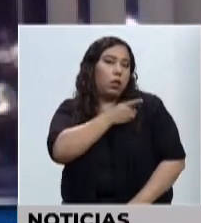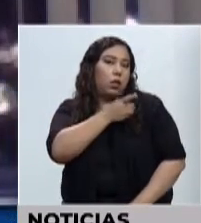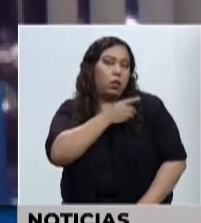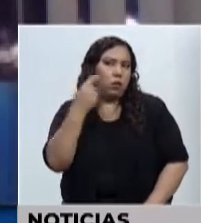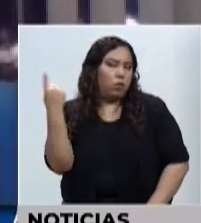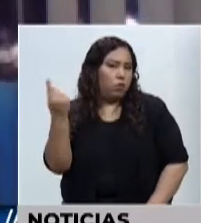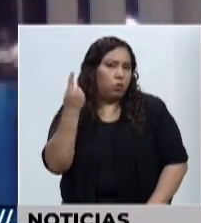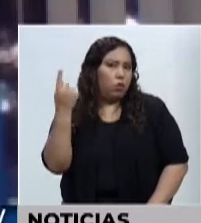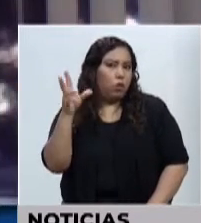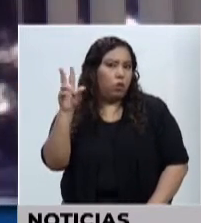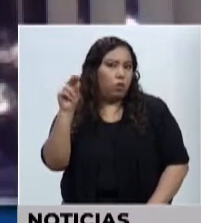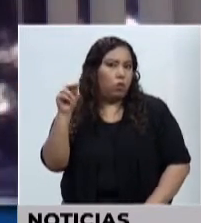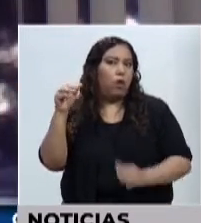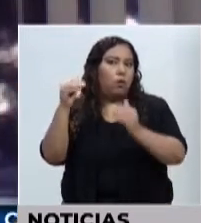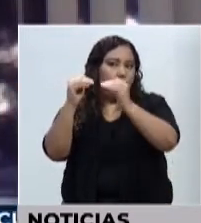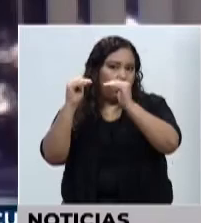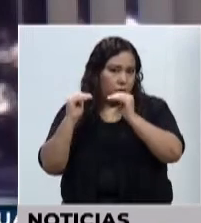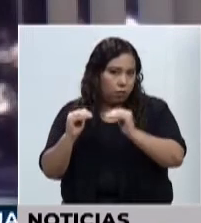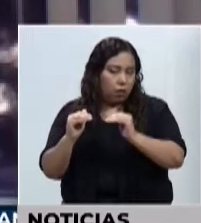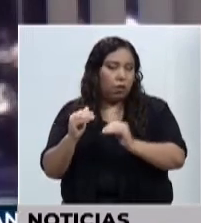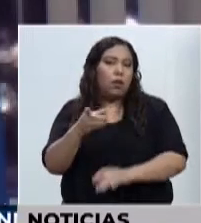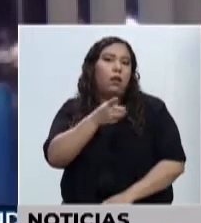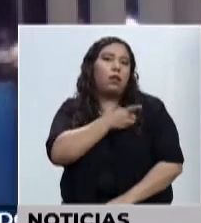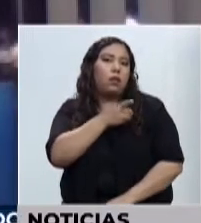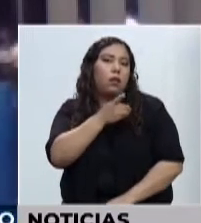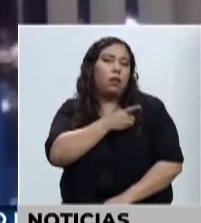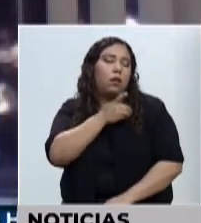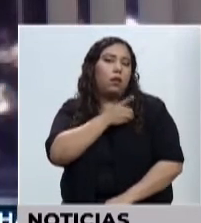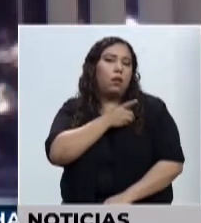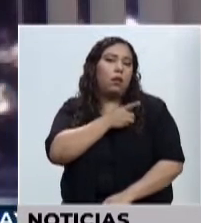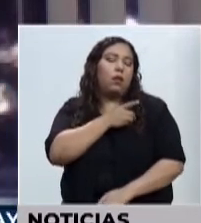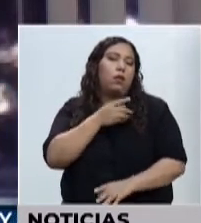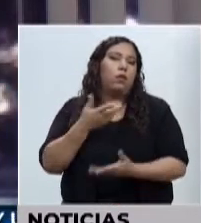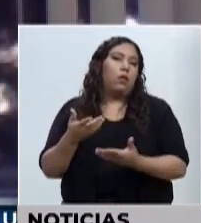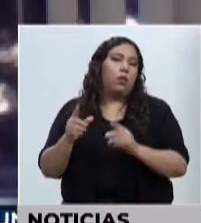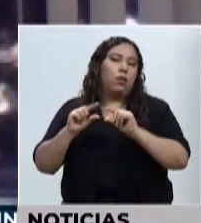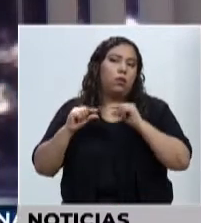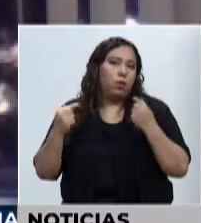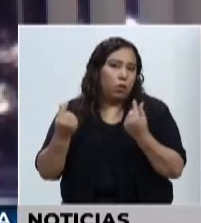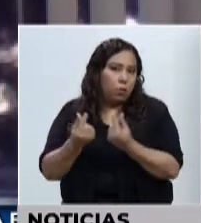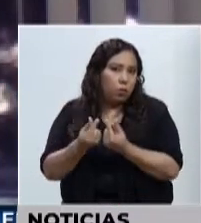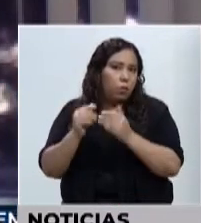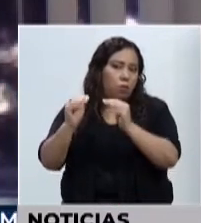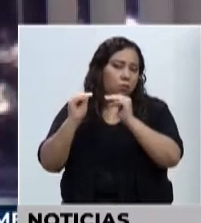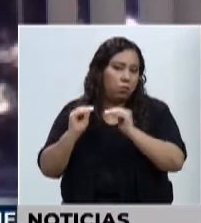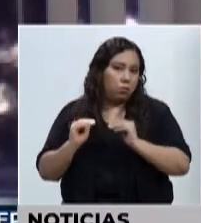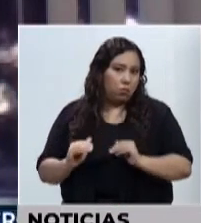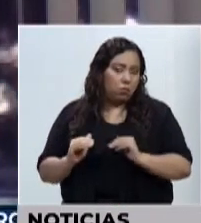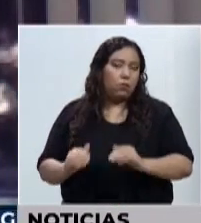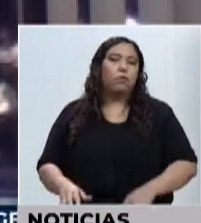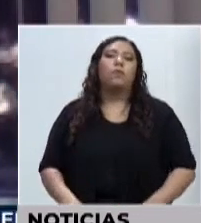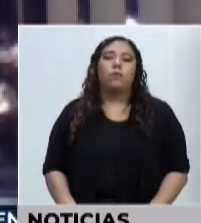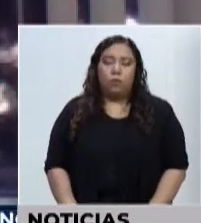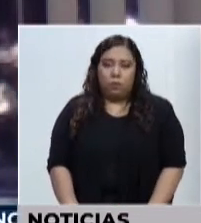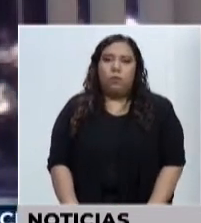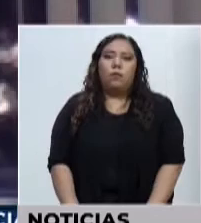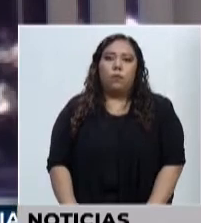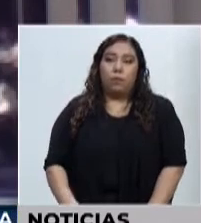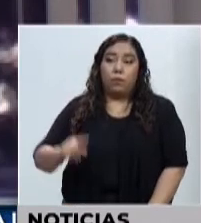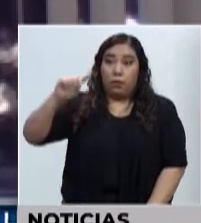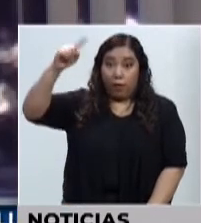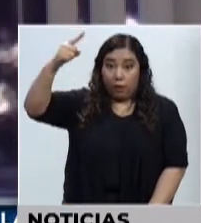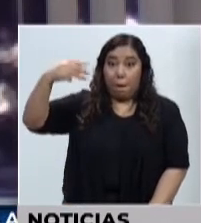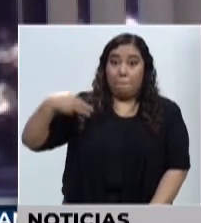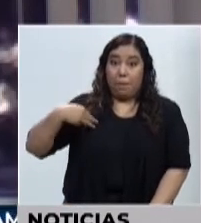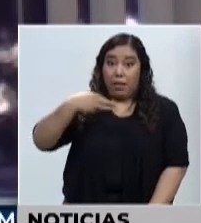intermedios también. Trabajamos con directores de UP, con jefes de meta. sea que estamos en un rango que va desde los